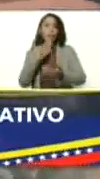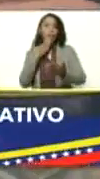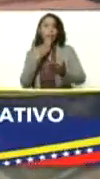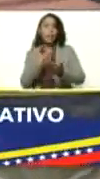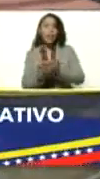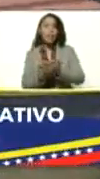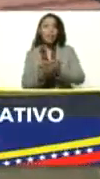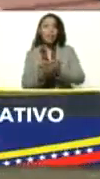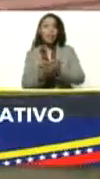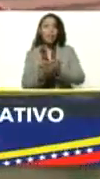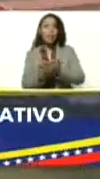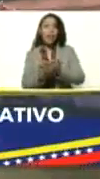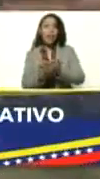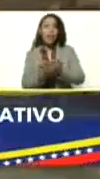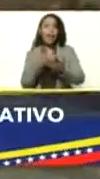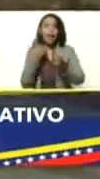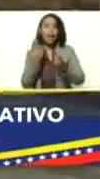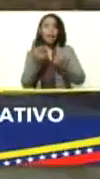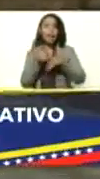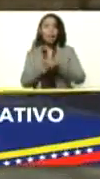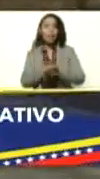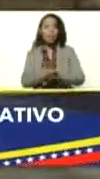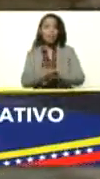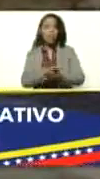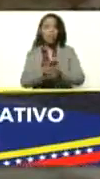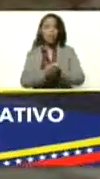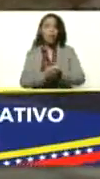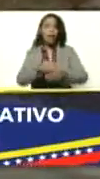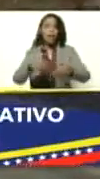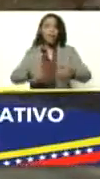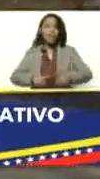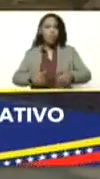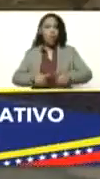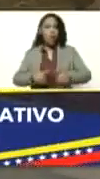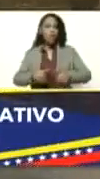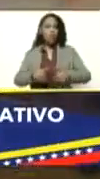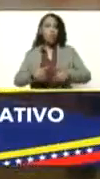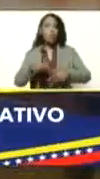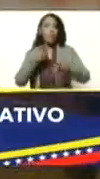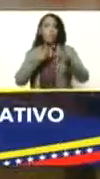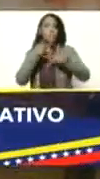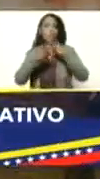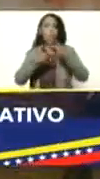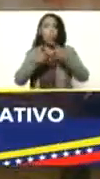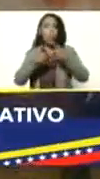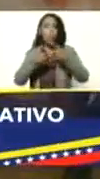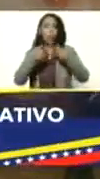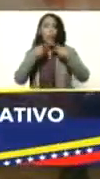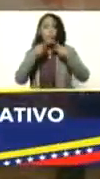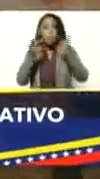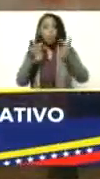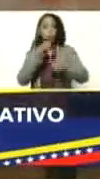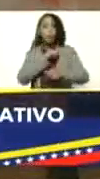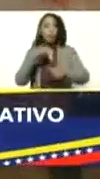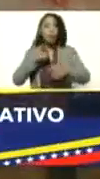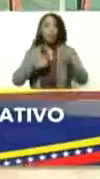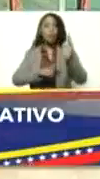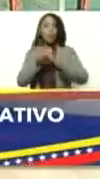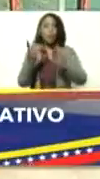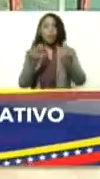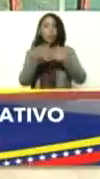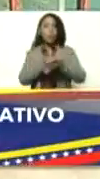a la introducción, al ímpetu, al esfuerzo entre sector público y privado para desarrollar hoy